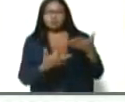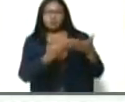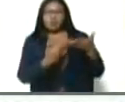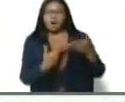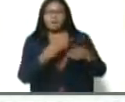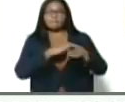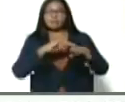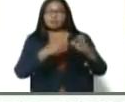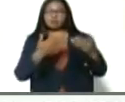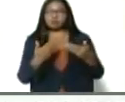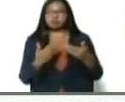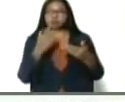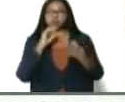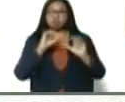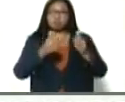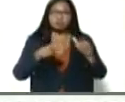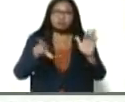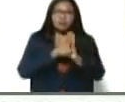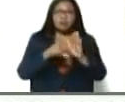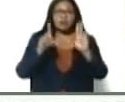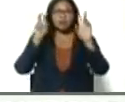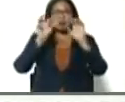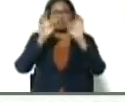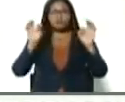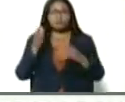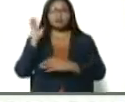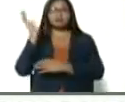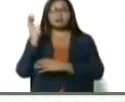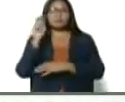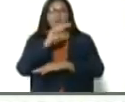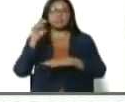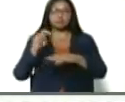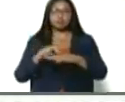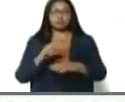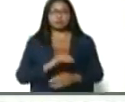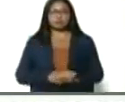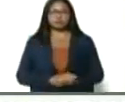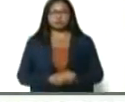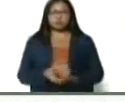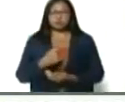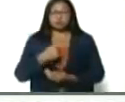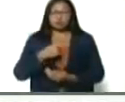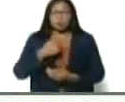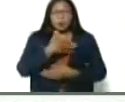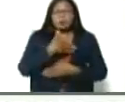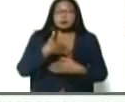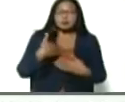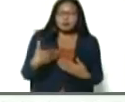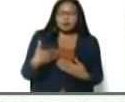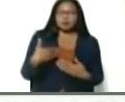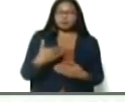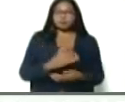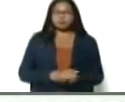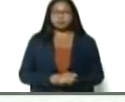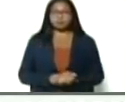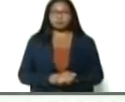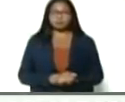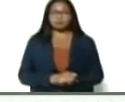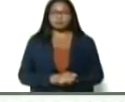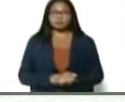que vamos a introducir en la nueva Asamblea Nacional. Yo quisiera que